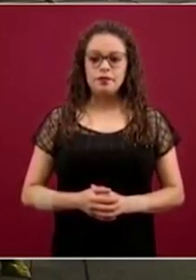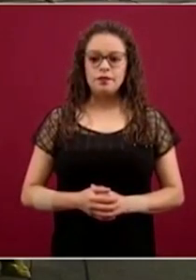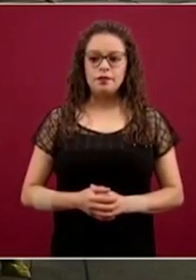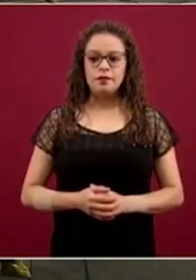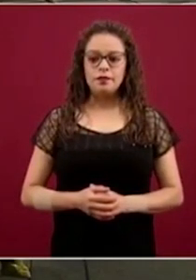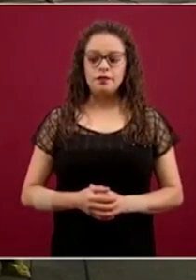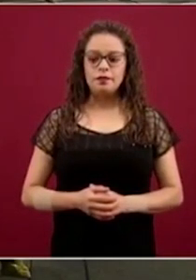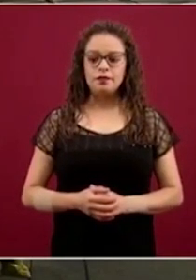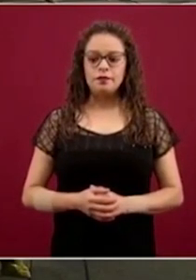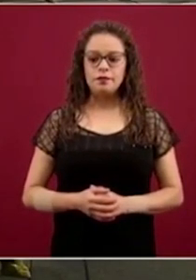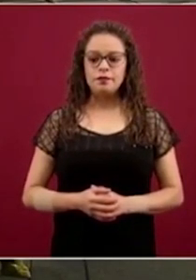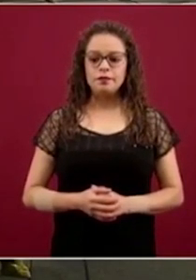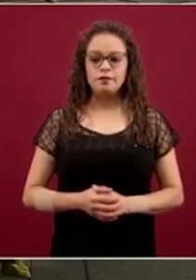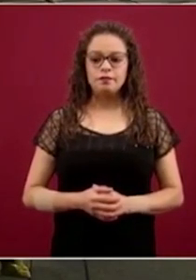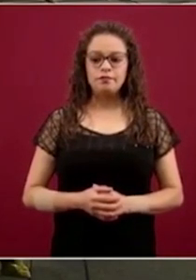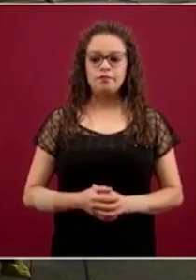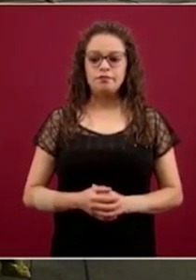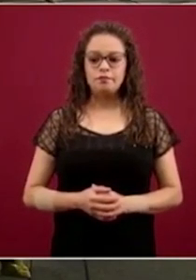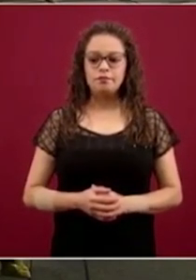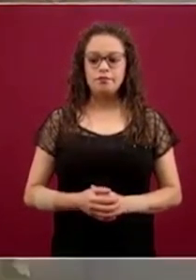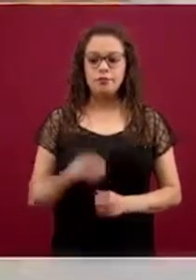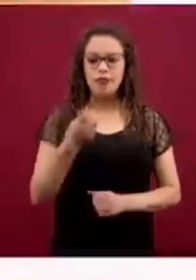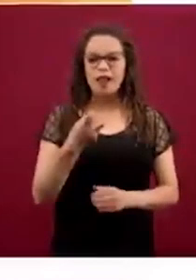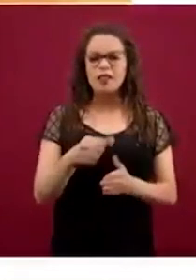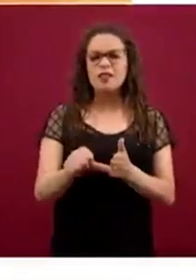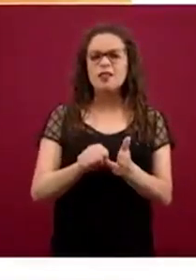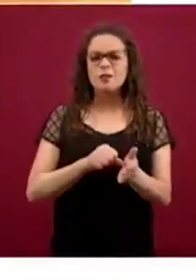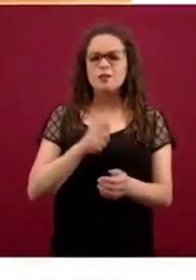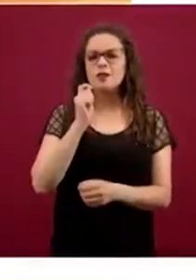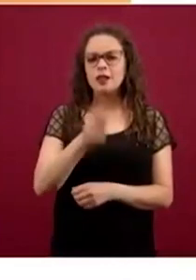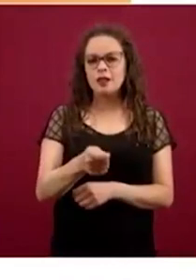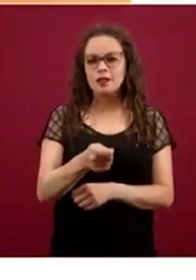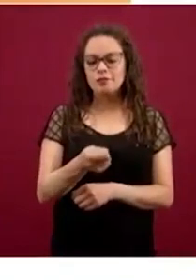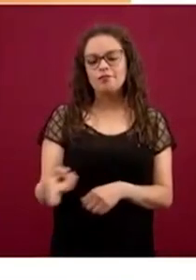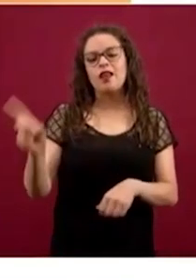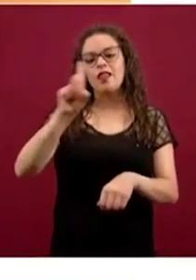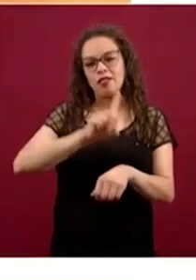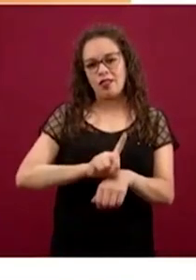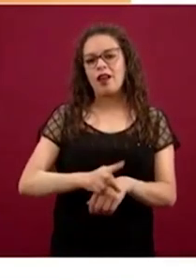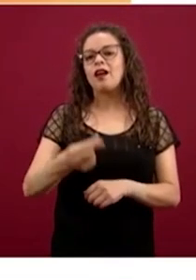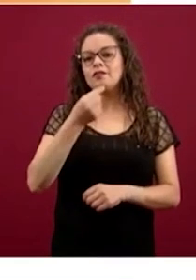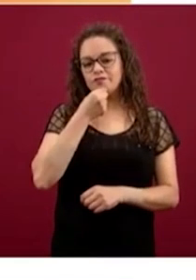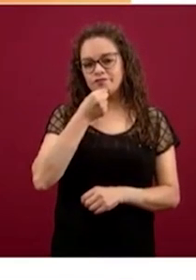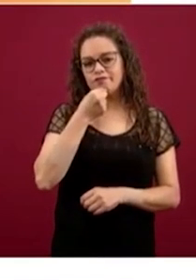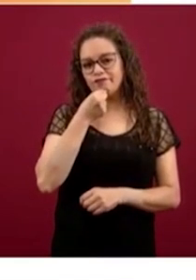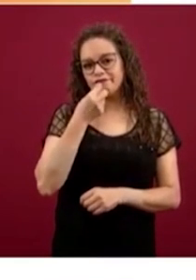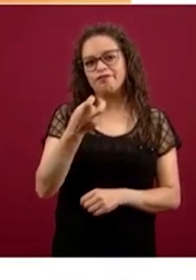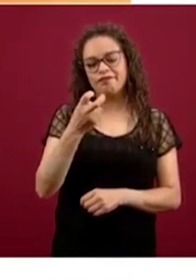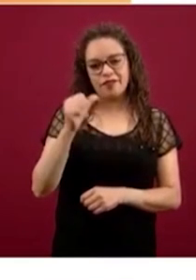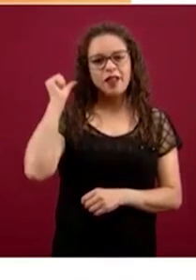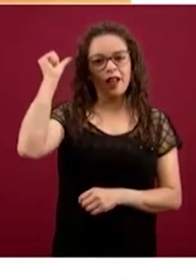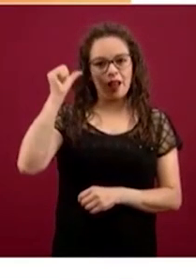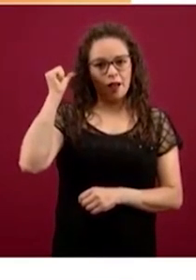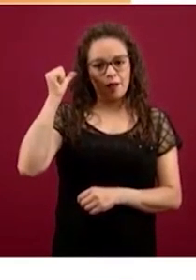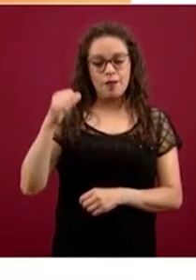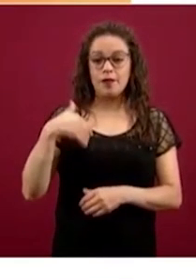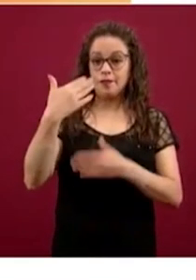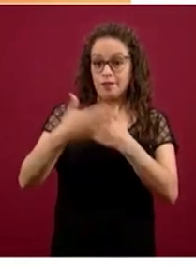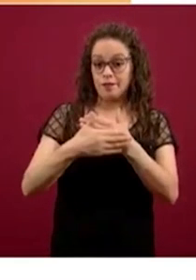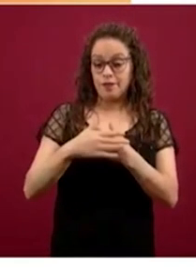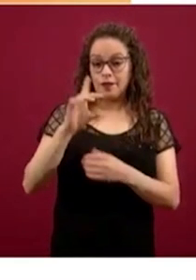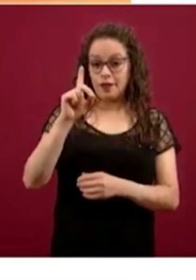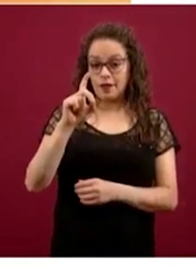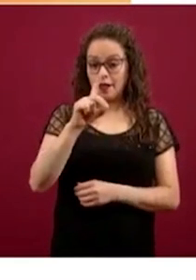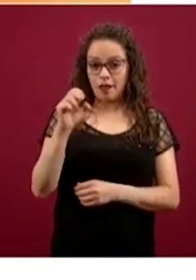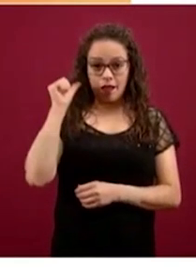Como cualquier niña o niño, seguro tienes muchas dudas sobre el coronavirus. Incluso el 30 de abril vamos a tener una sesión